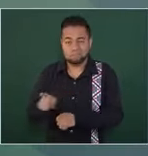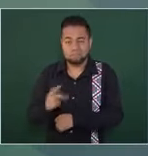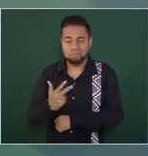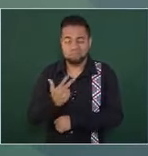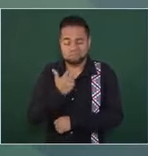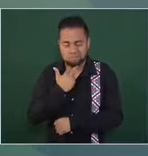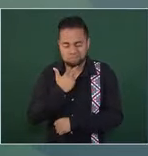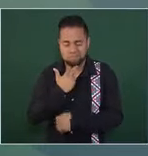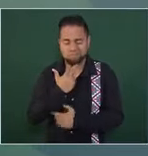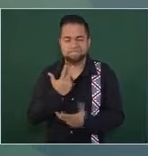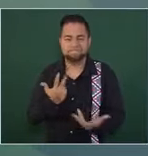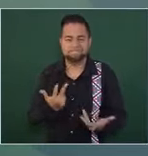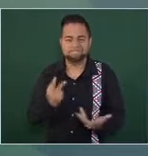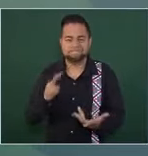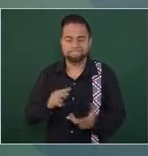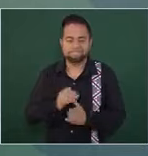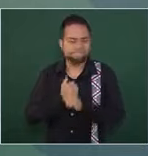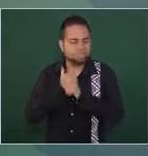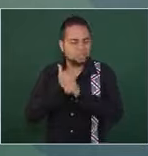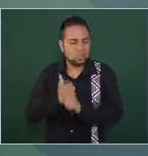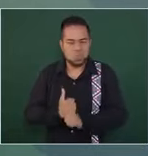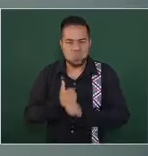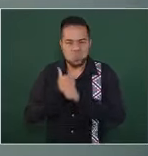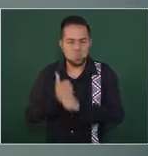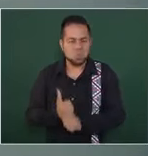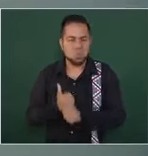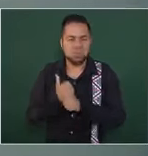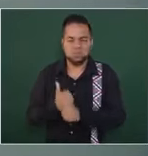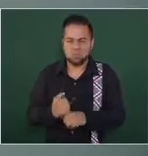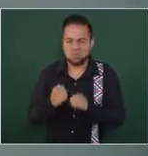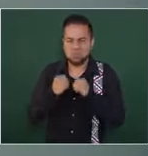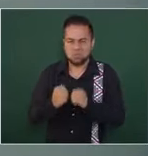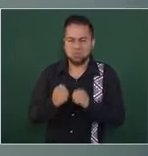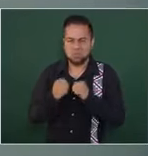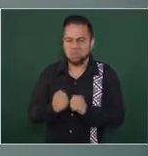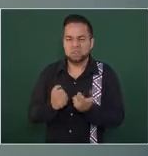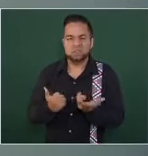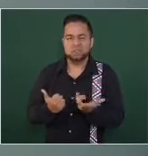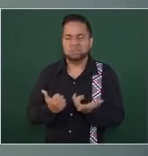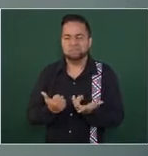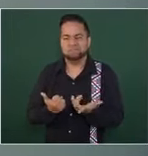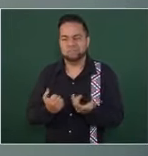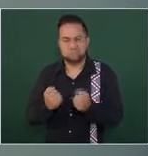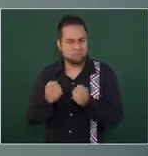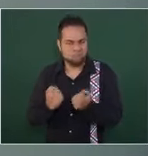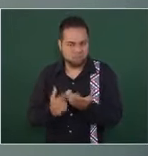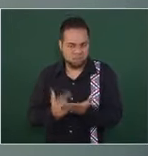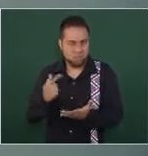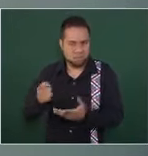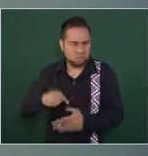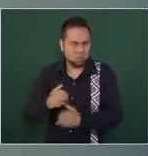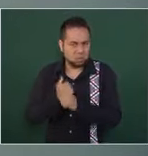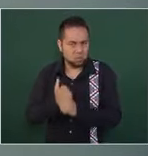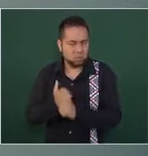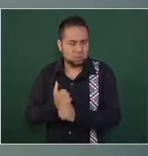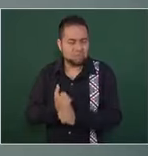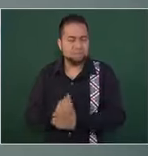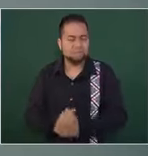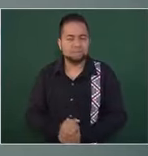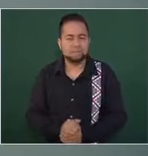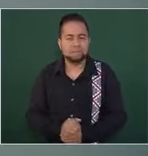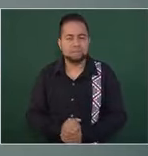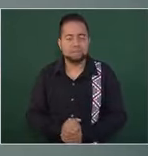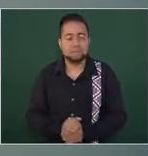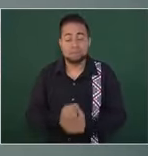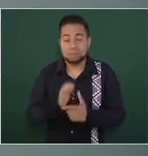crisis de bienestar severas entonces